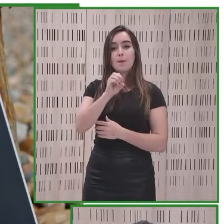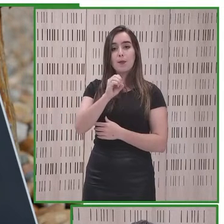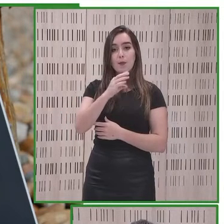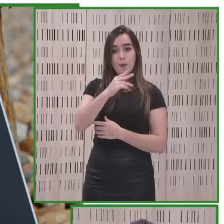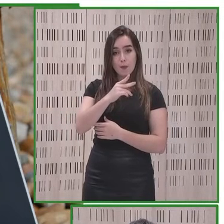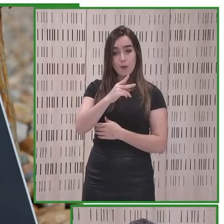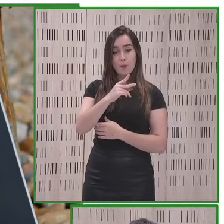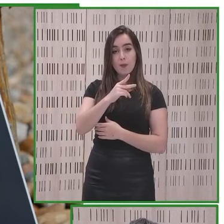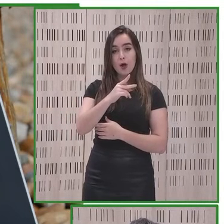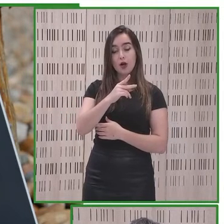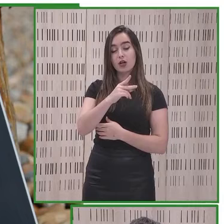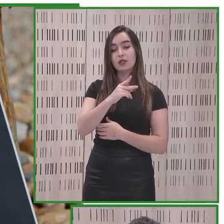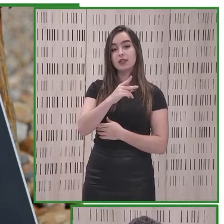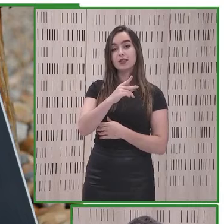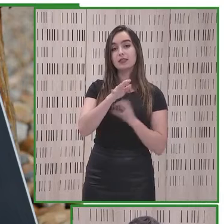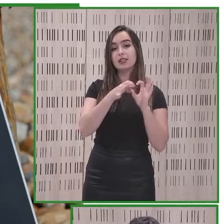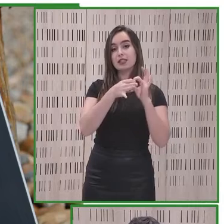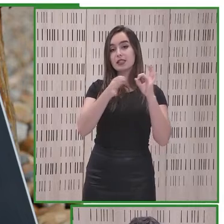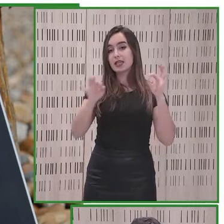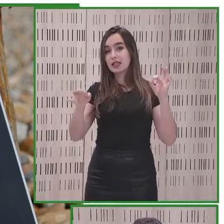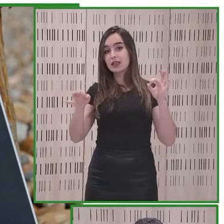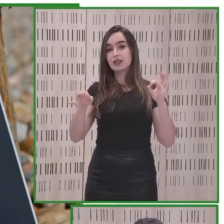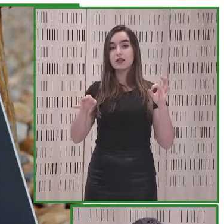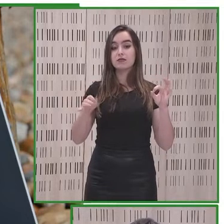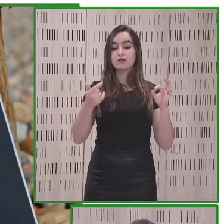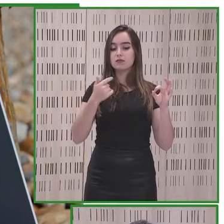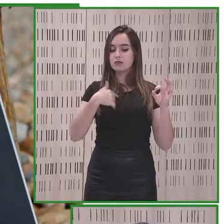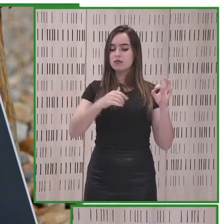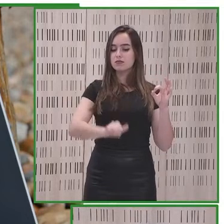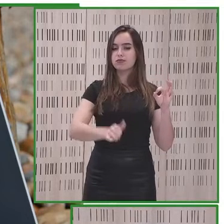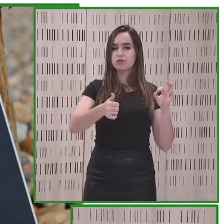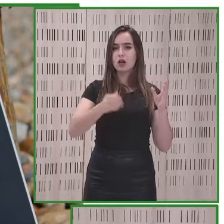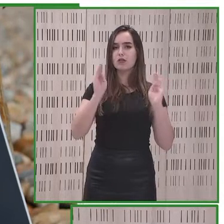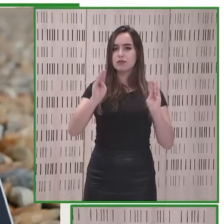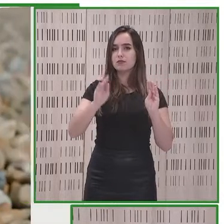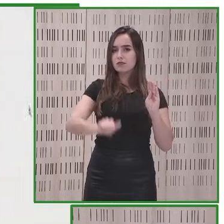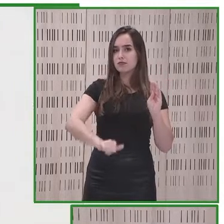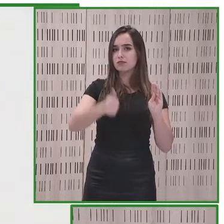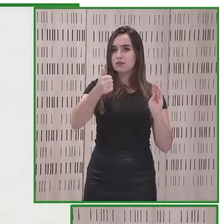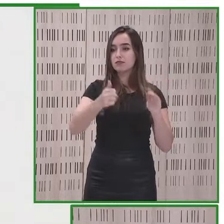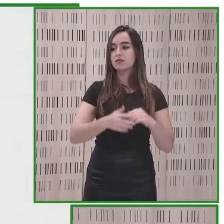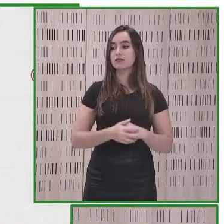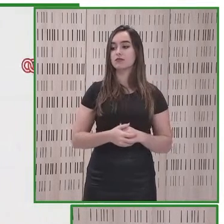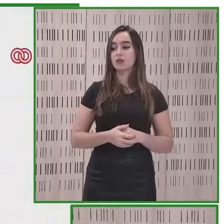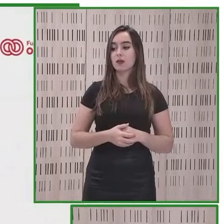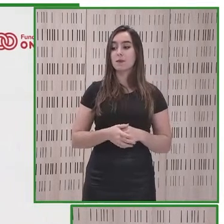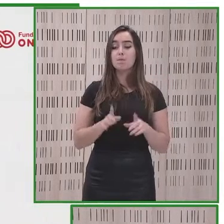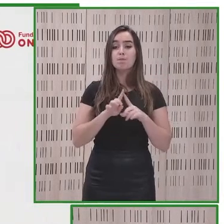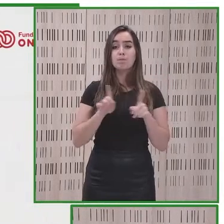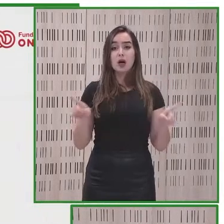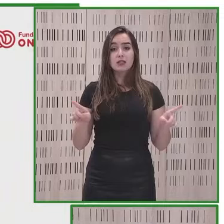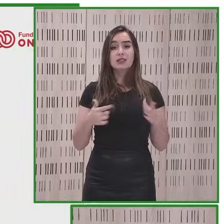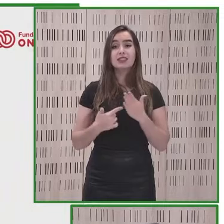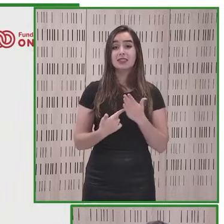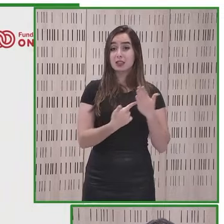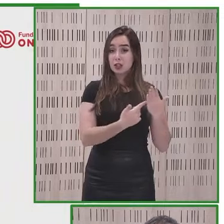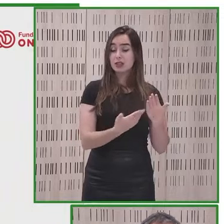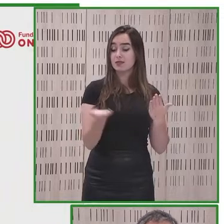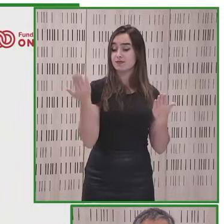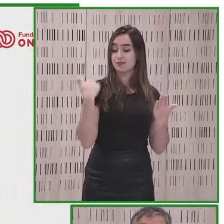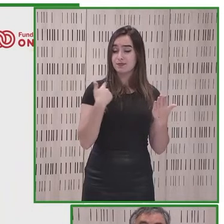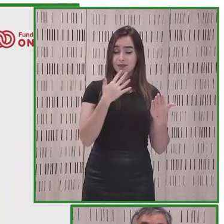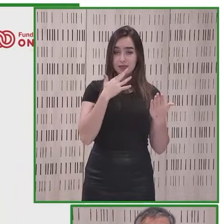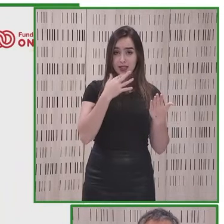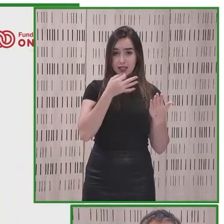la certificación de estos cursos. Vamos a avanzar, pero la tecnología comentaba antes